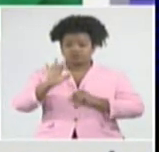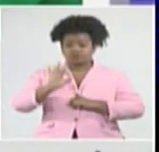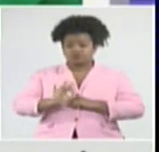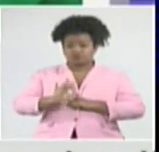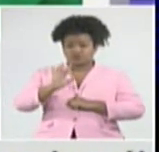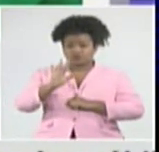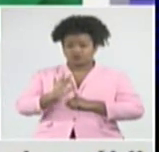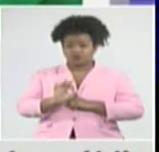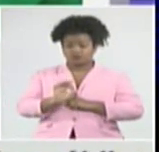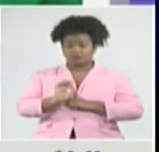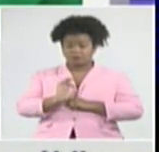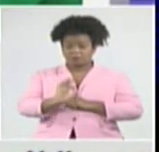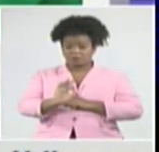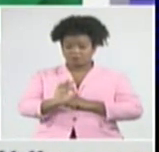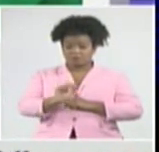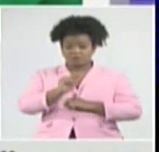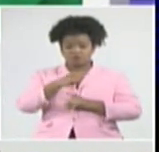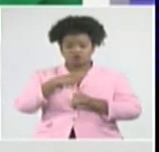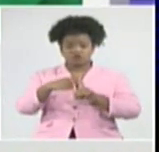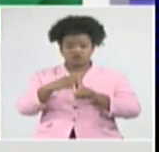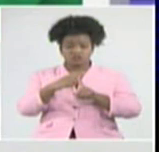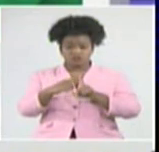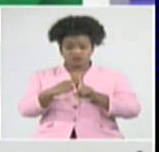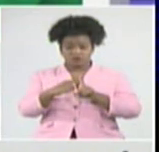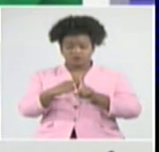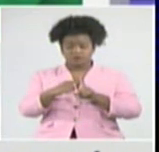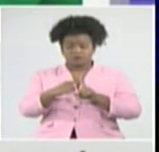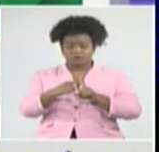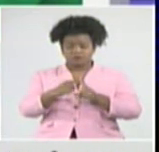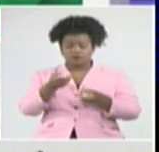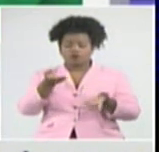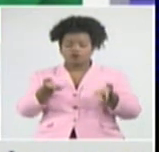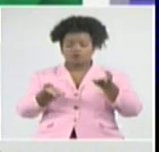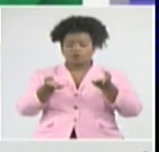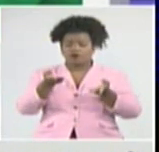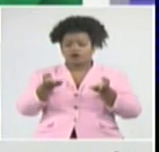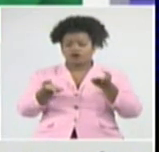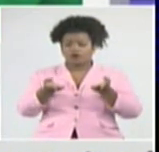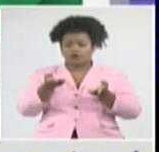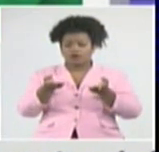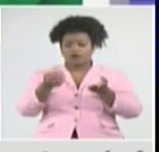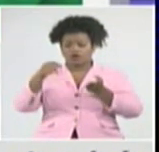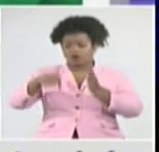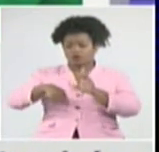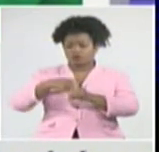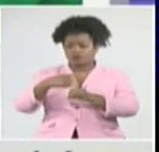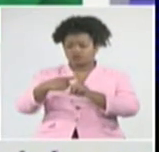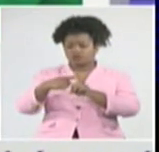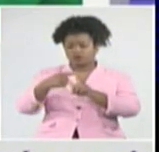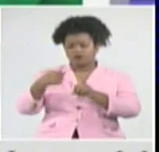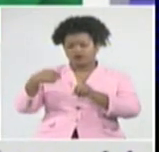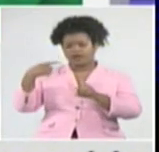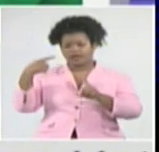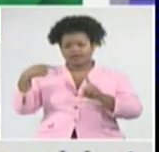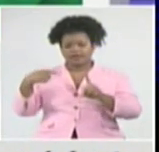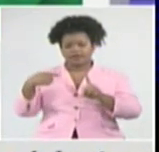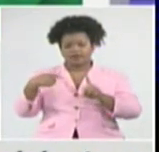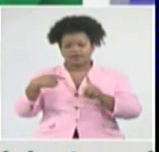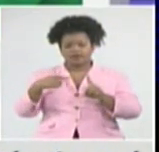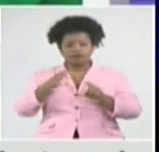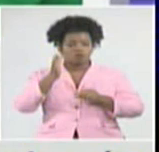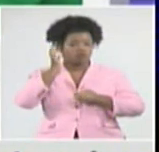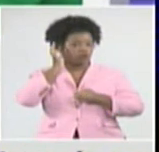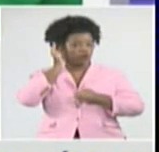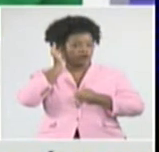incidencia, los casos diagnosticados, el 53% de los diagnosticados ayer, pues del sexo femenino,